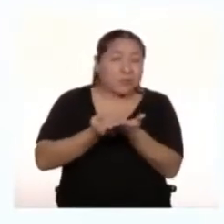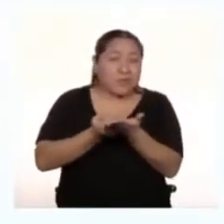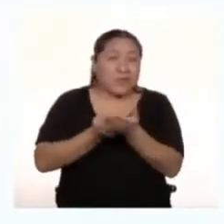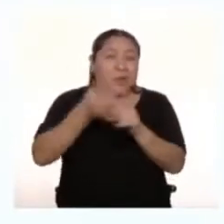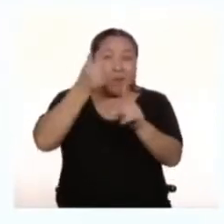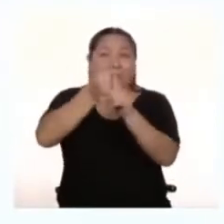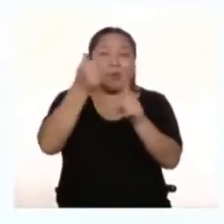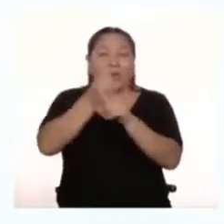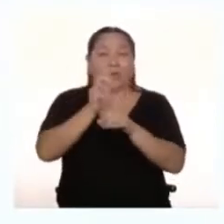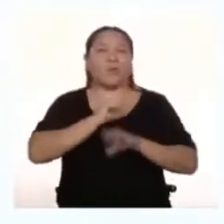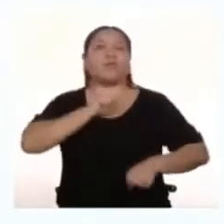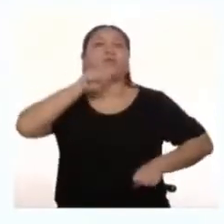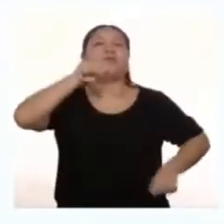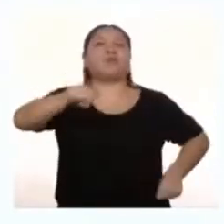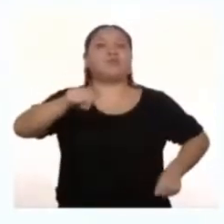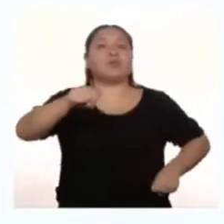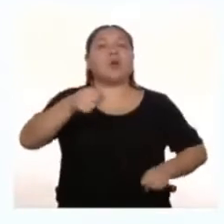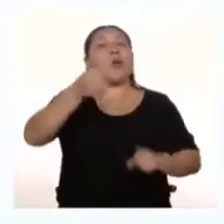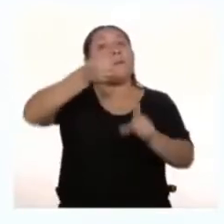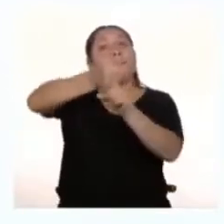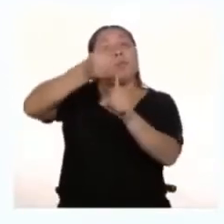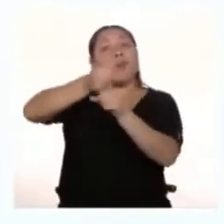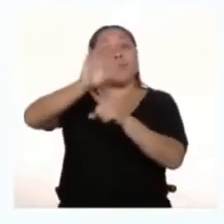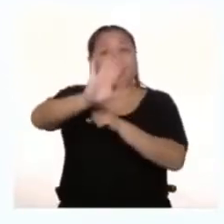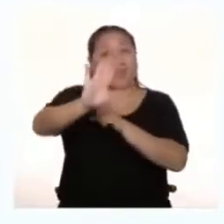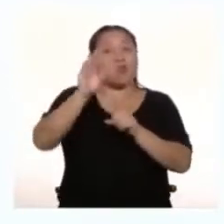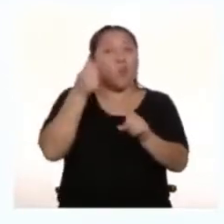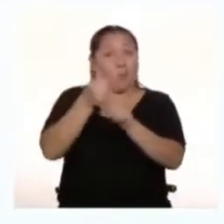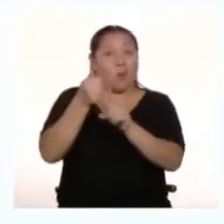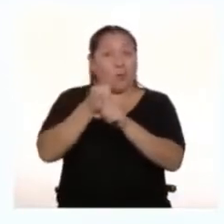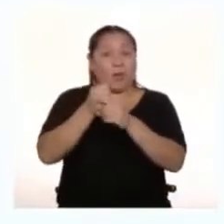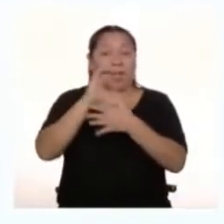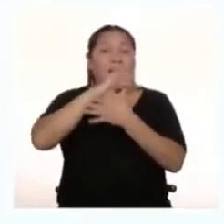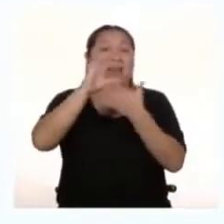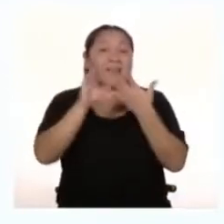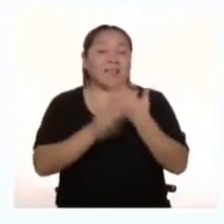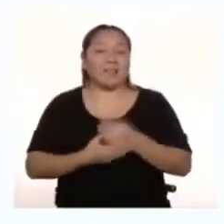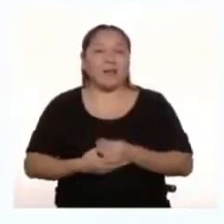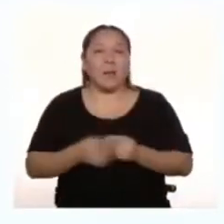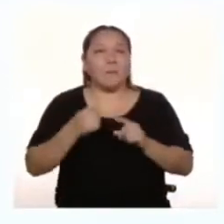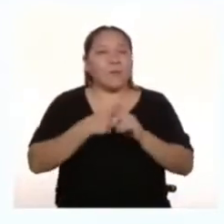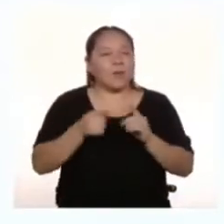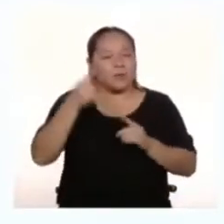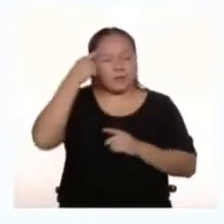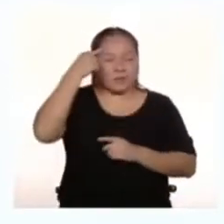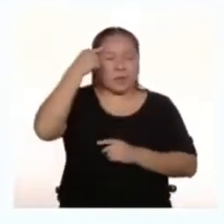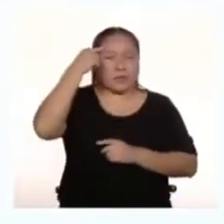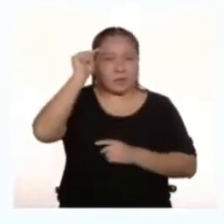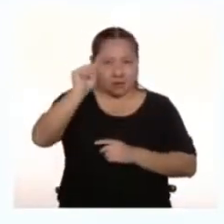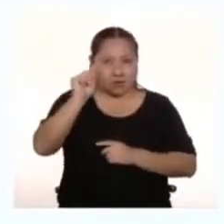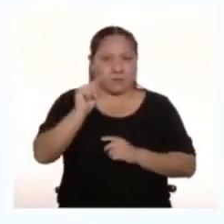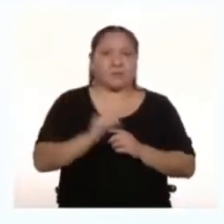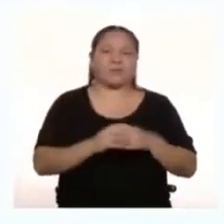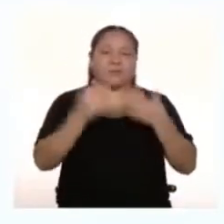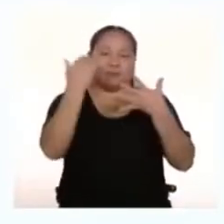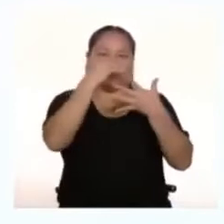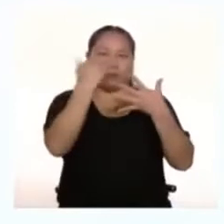Basados en sus propias Cualidades Pero para ello Quiero que tengan en mente Los siguientes